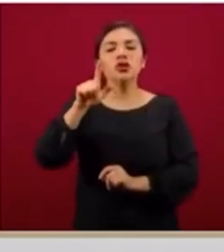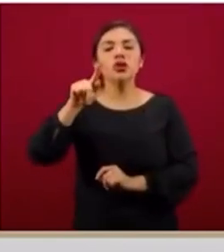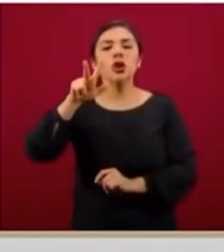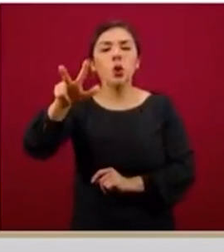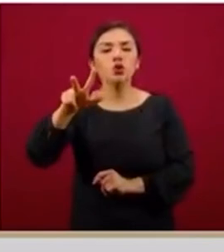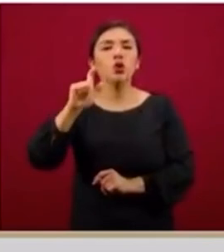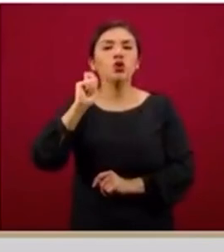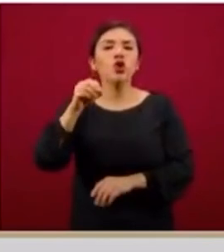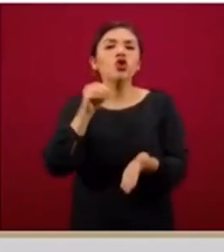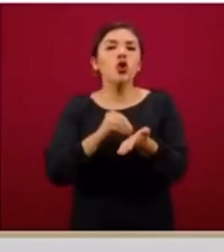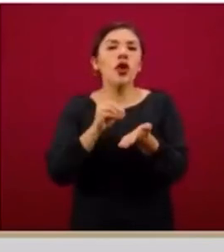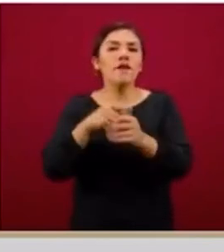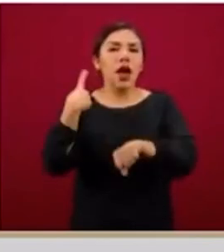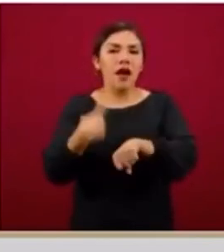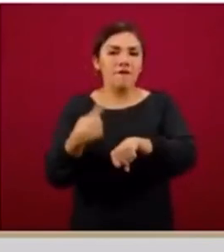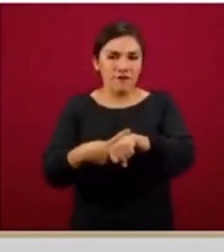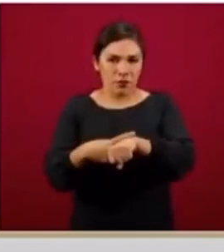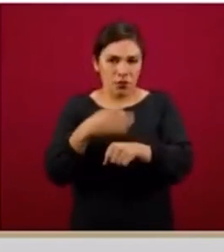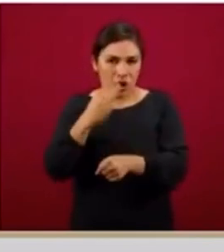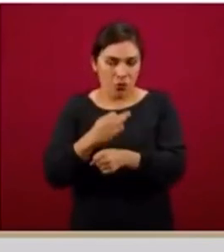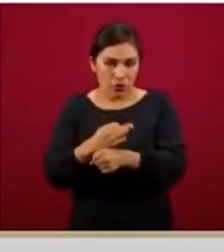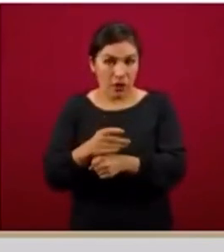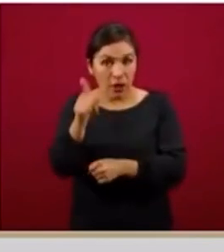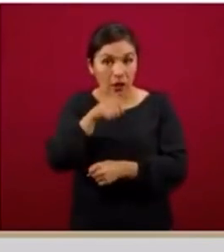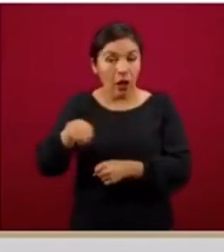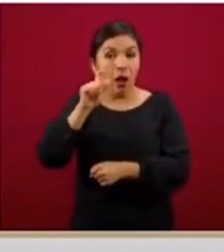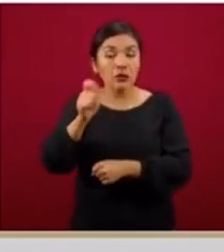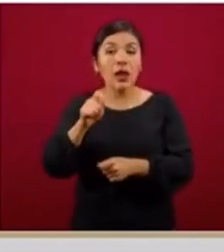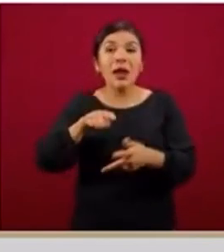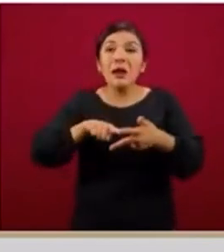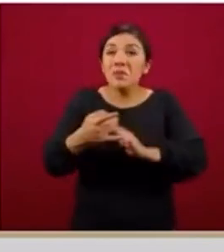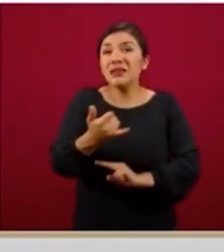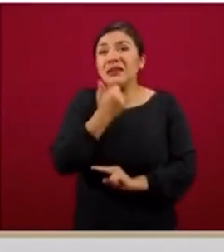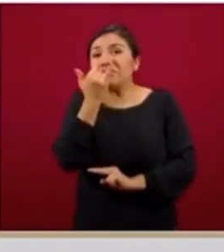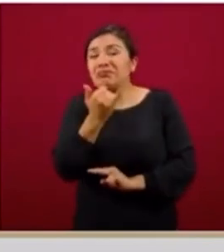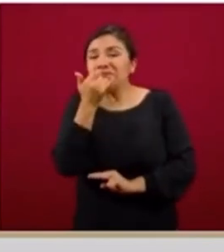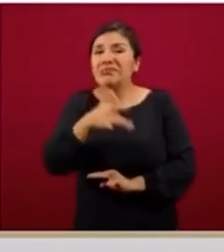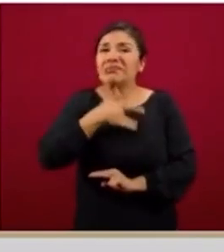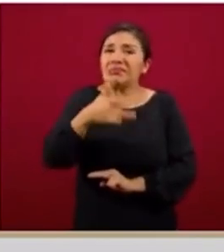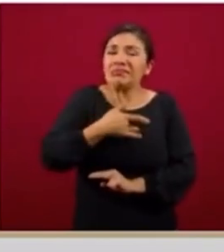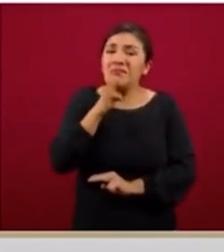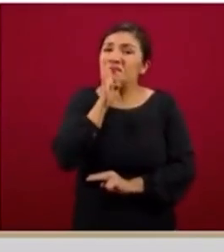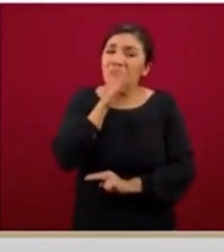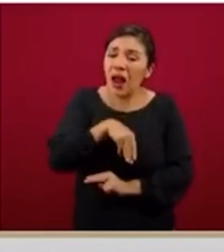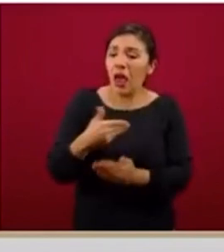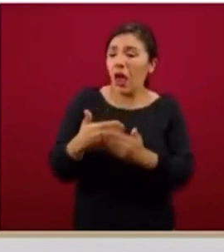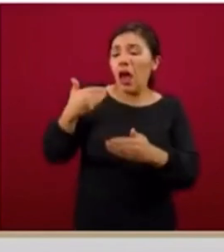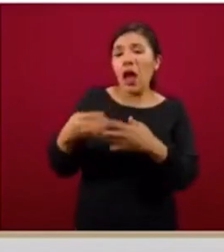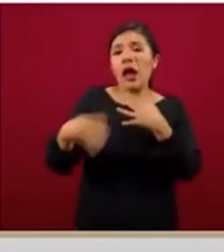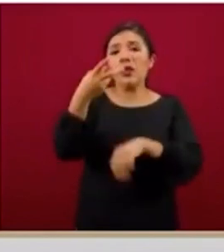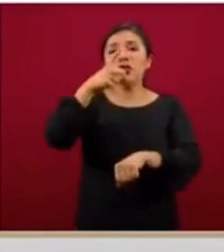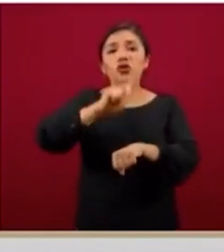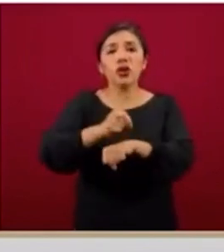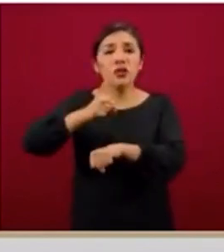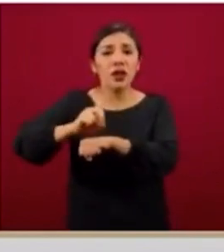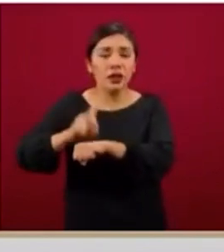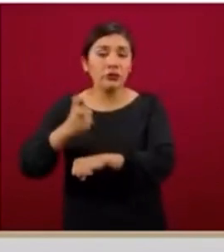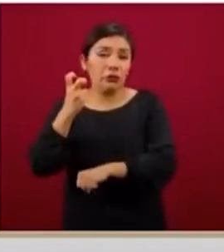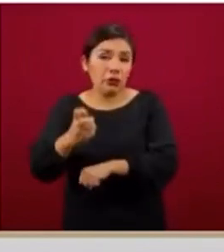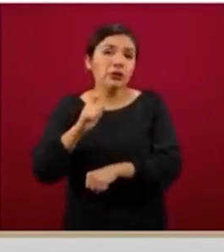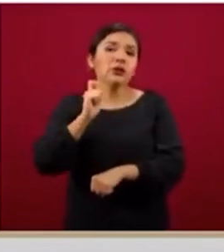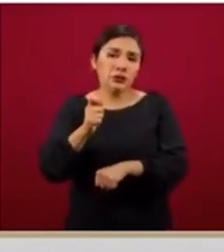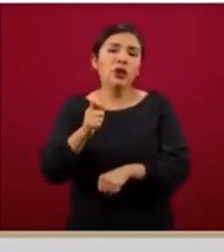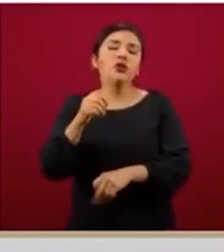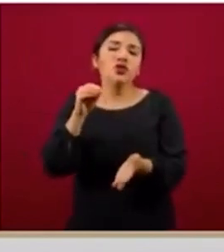como casos confirmados activos, es decir, el grupo que inició con signos y síntomas en los últimos 14 días y por lo tanto se representa esta